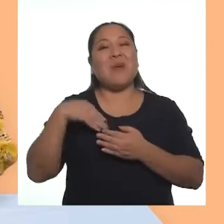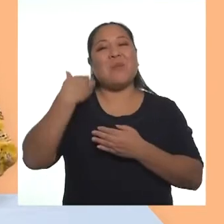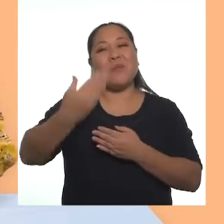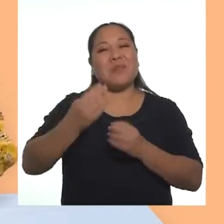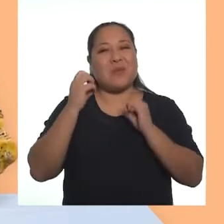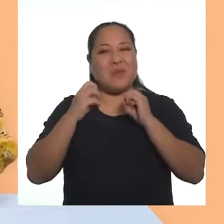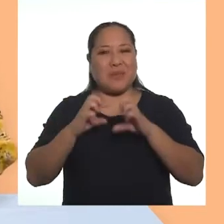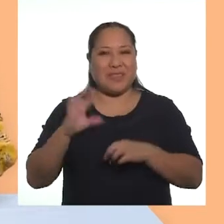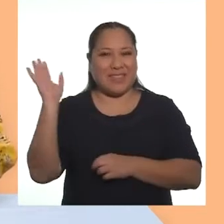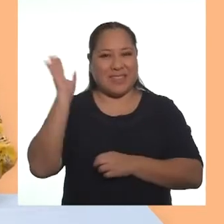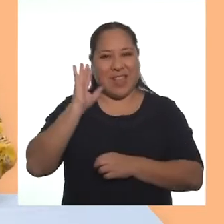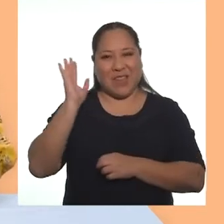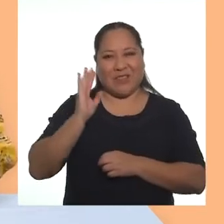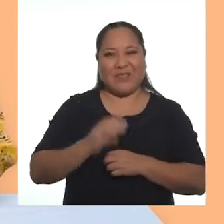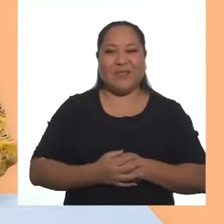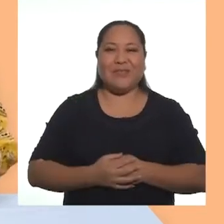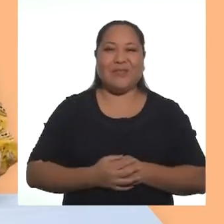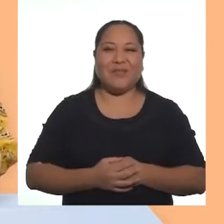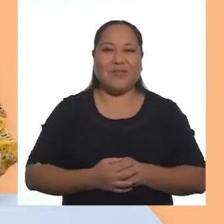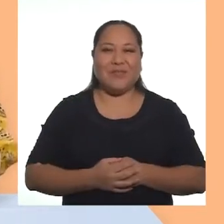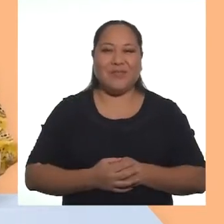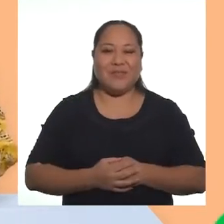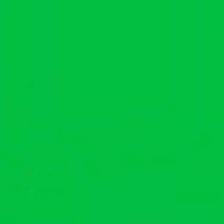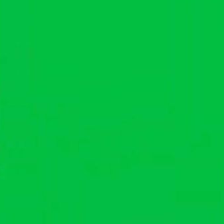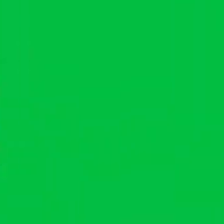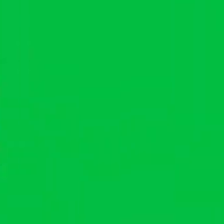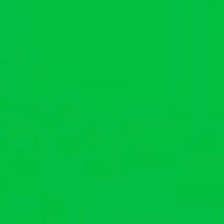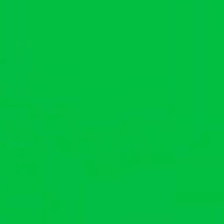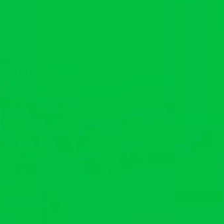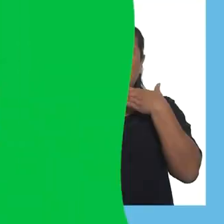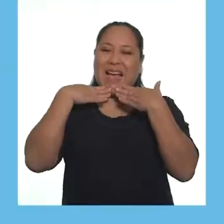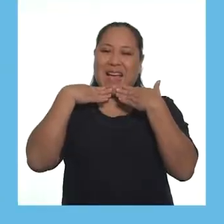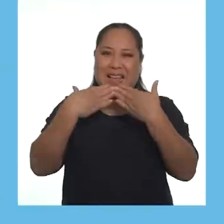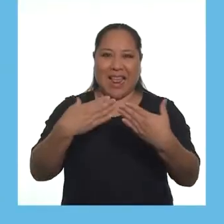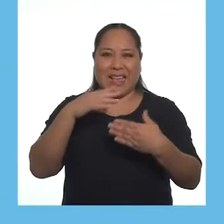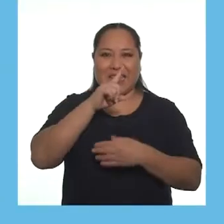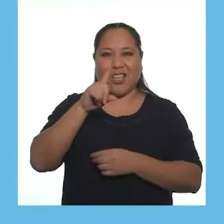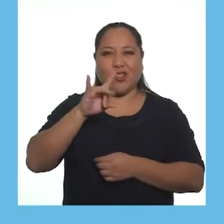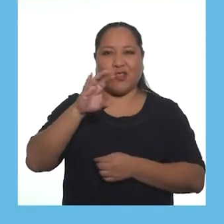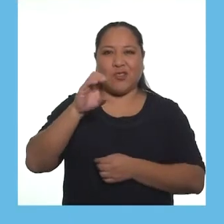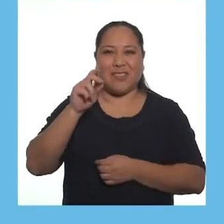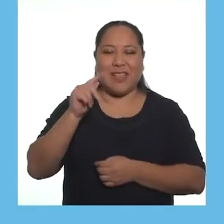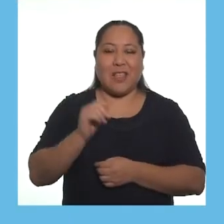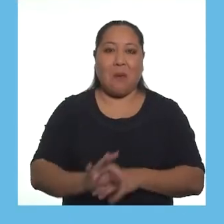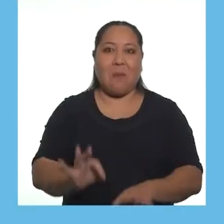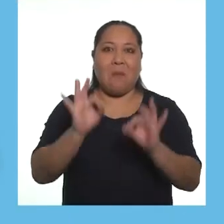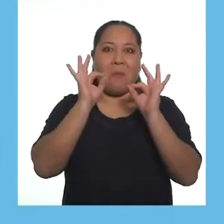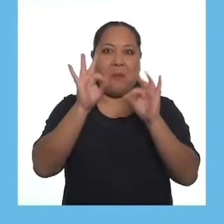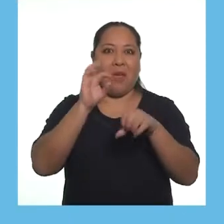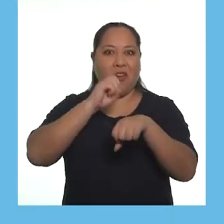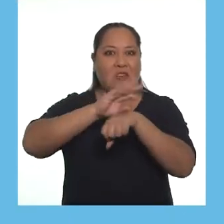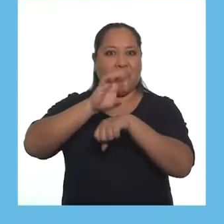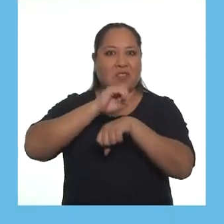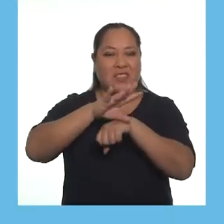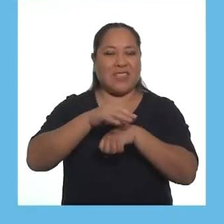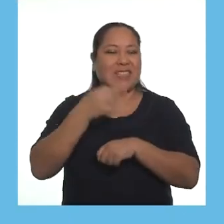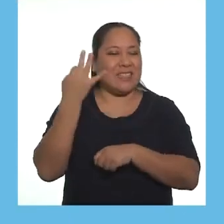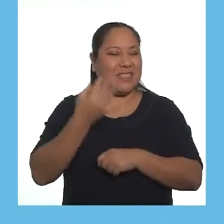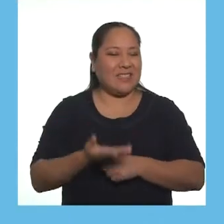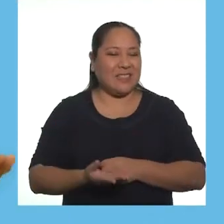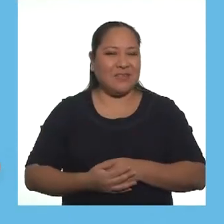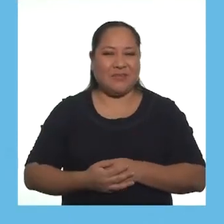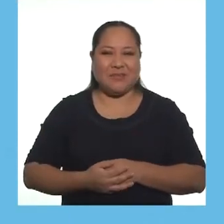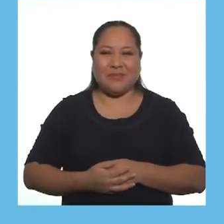en una próxima oportunidad chau Muchas gracias Suzette excelentes